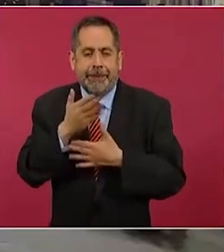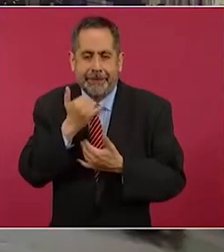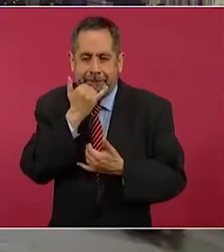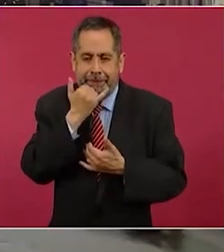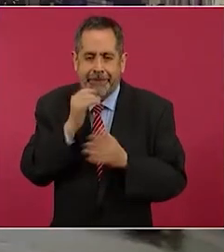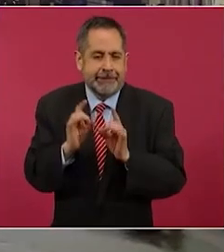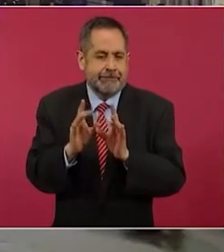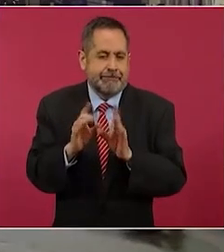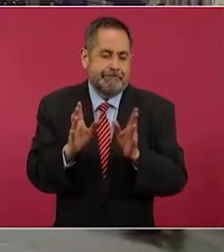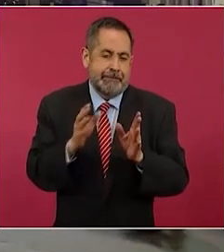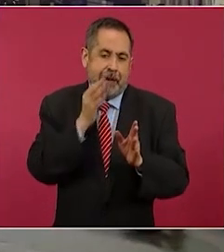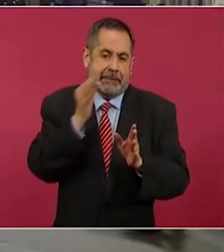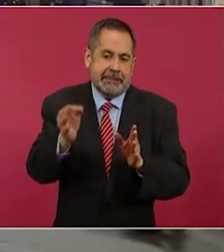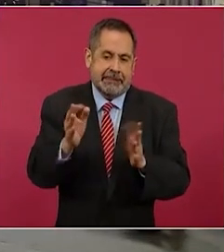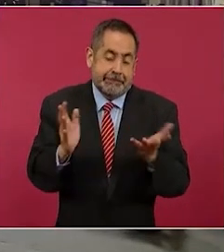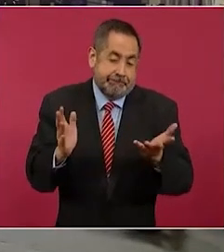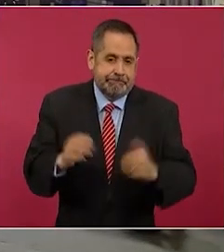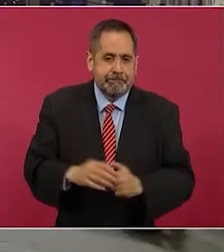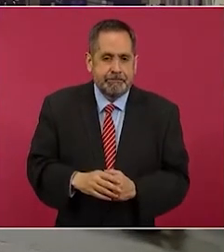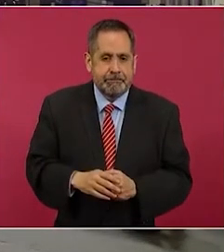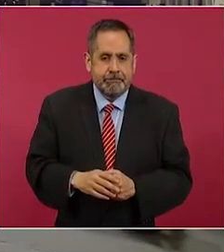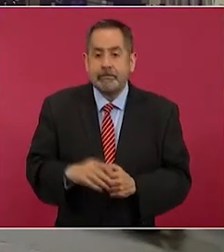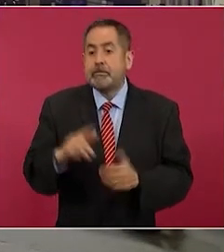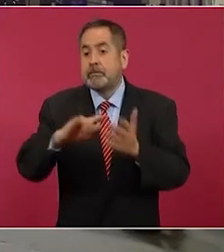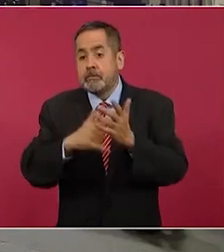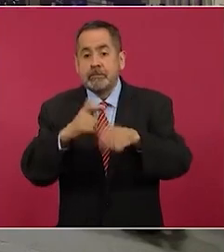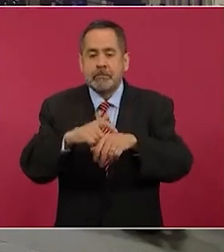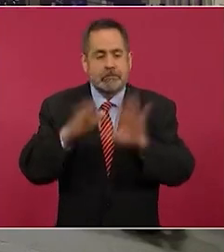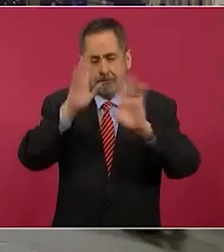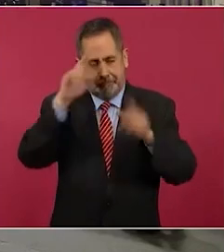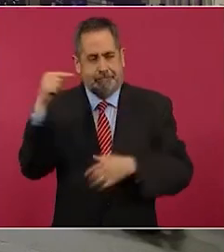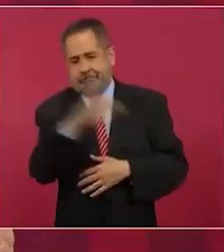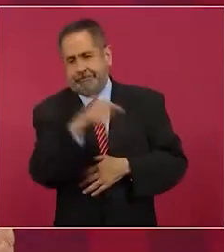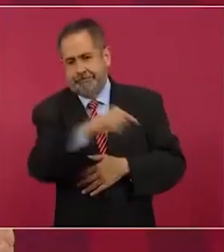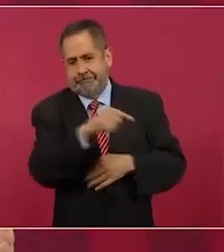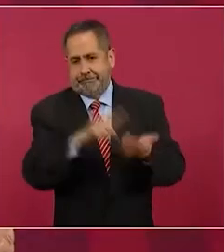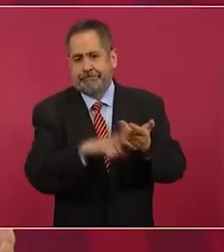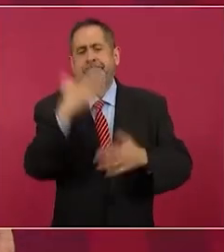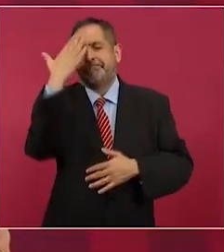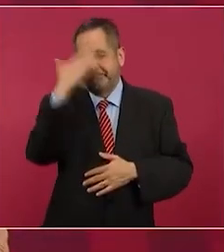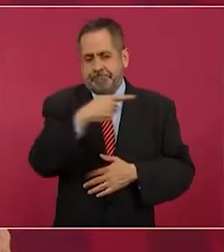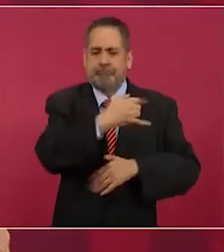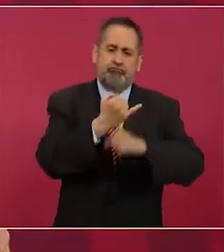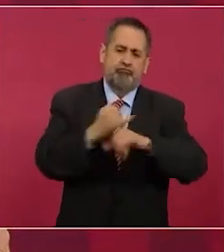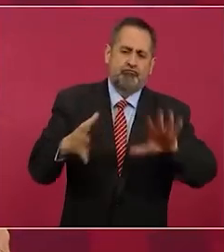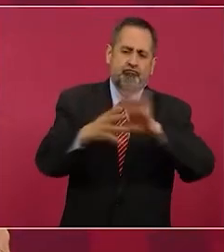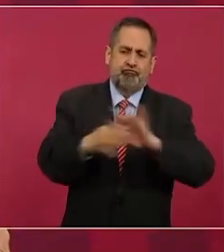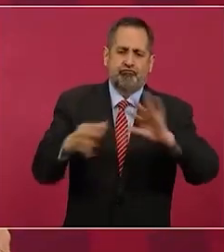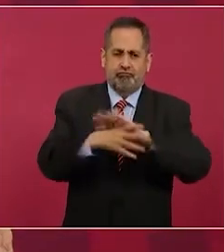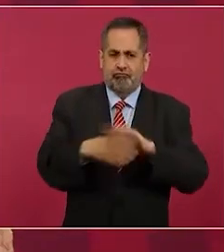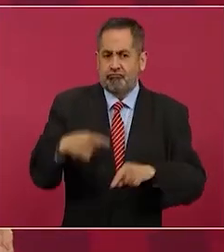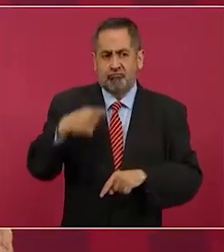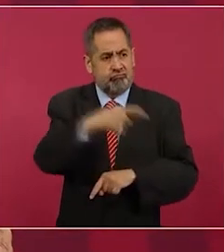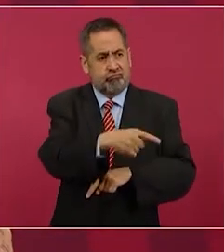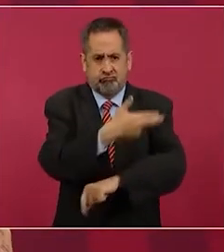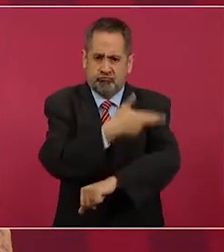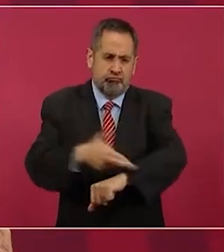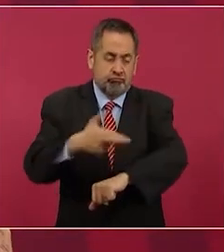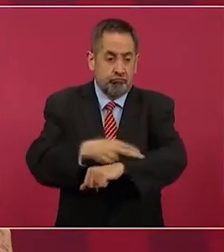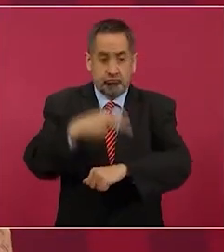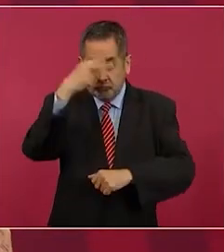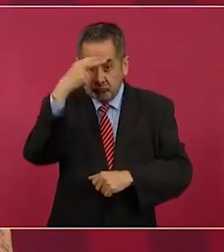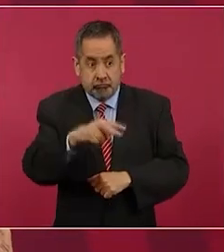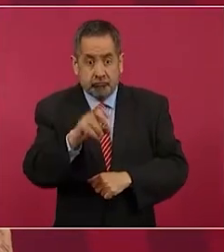eso sí, ya los detalles ya. Él va a dar el informe, han hecho un trabajo los diplomáticos